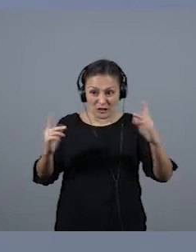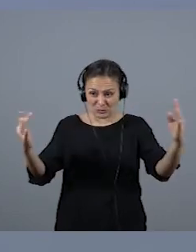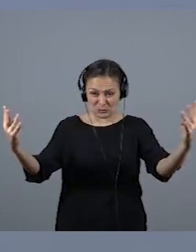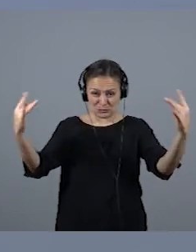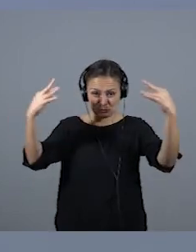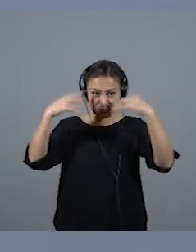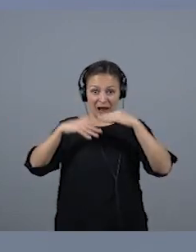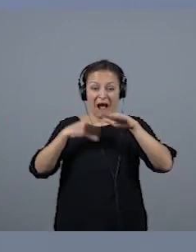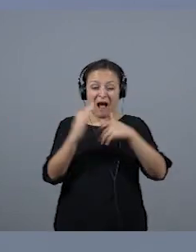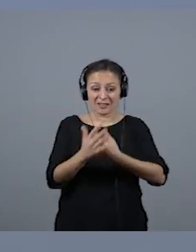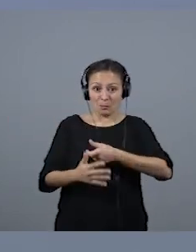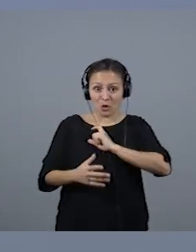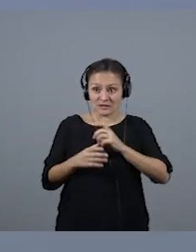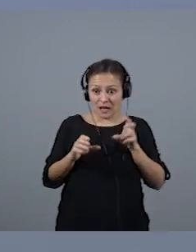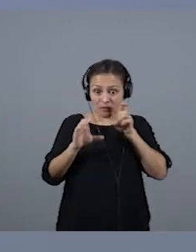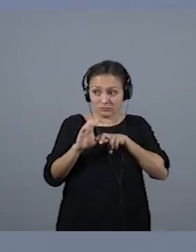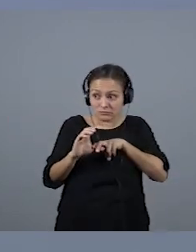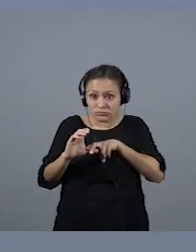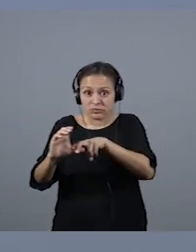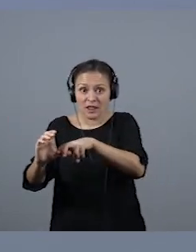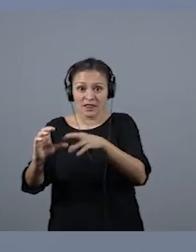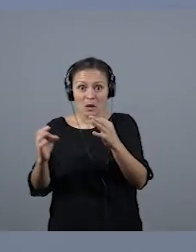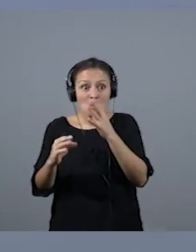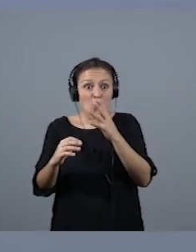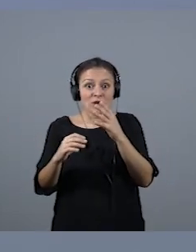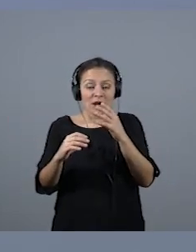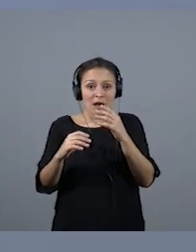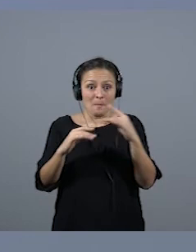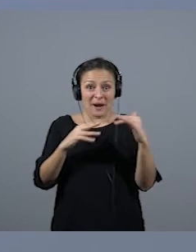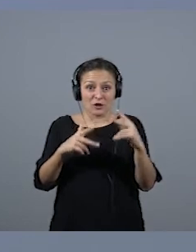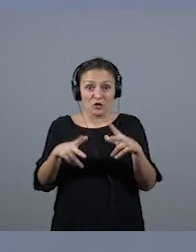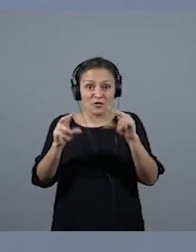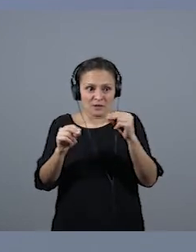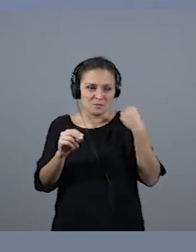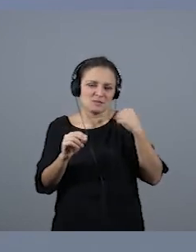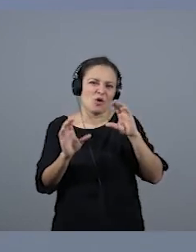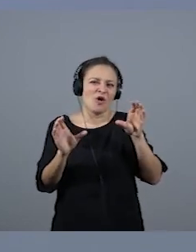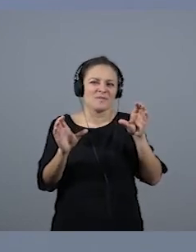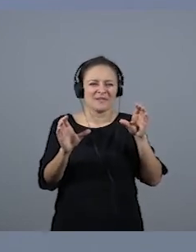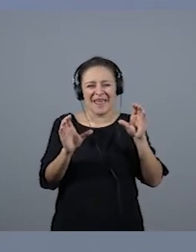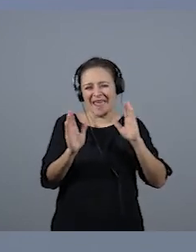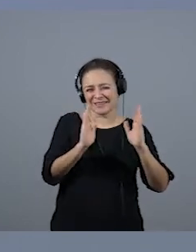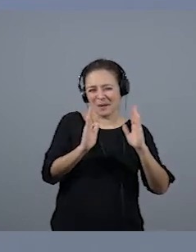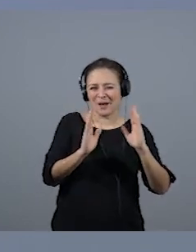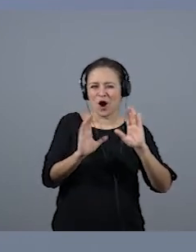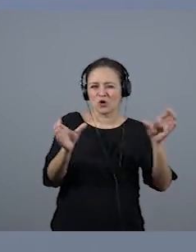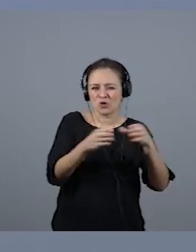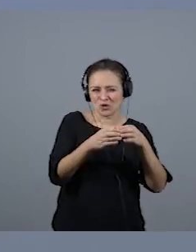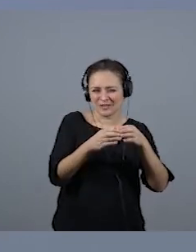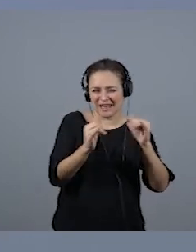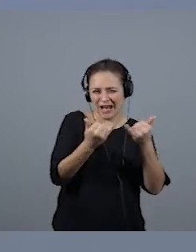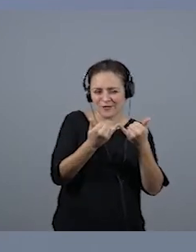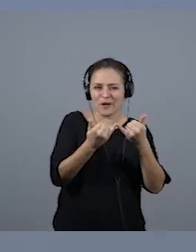que llevar la policía porque terminó el partido y en vez de entrevistar a los futbolistas del Tenerife, que era la etapa de los argentinos del Tenerife, con Valdano a la cabeza,